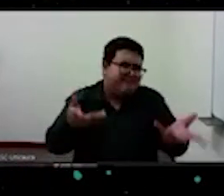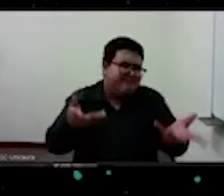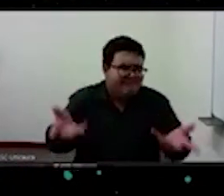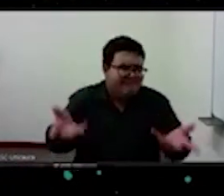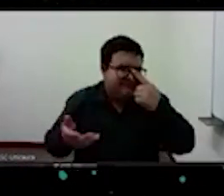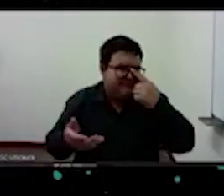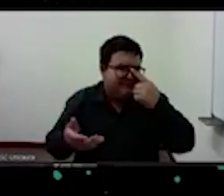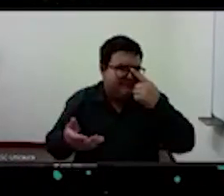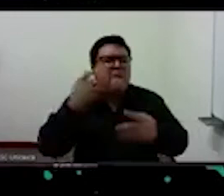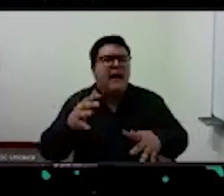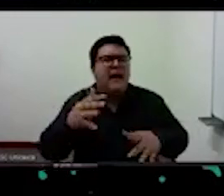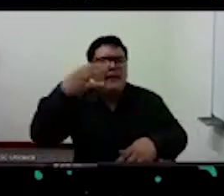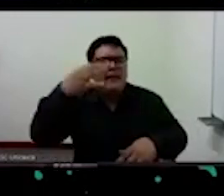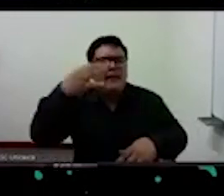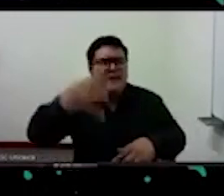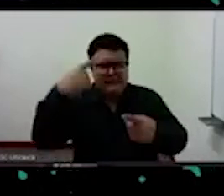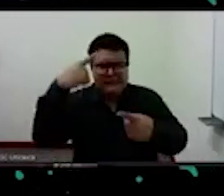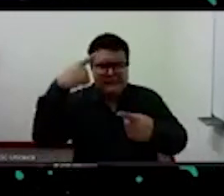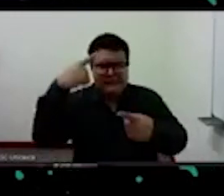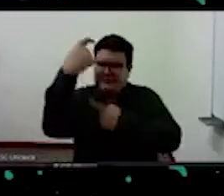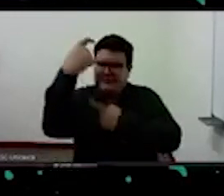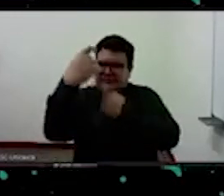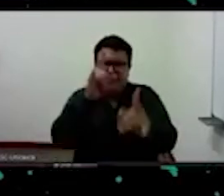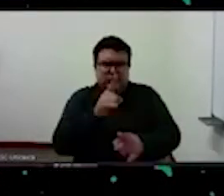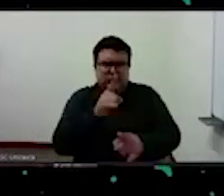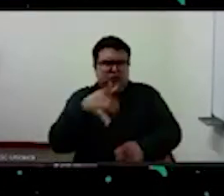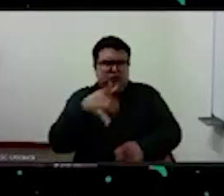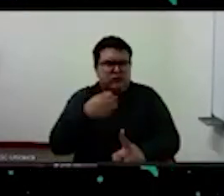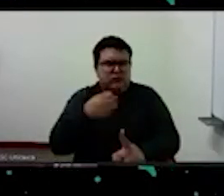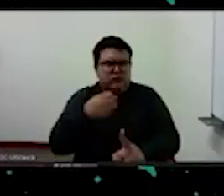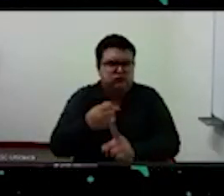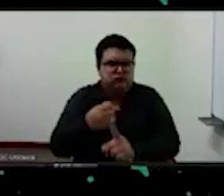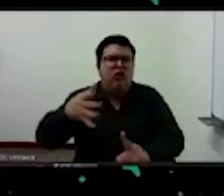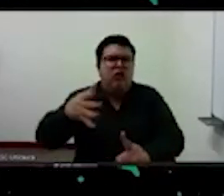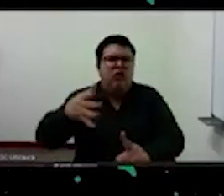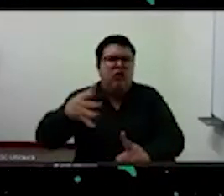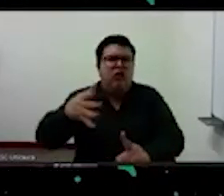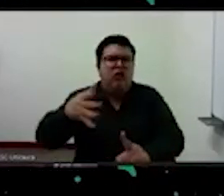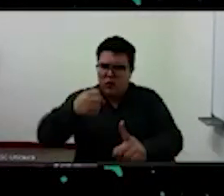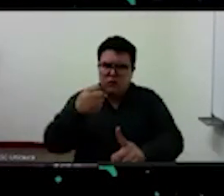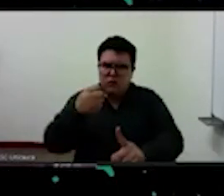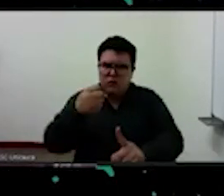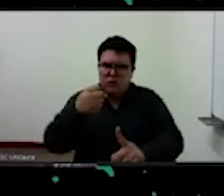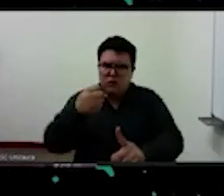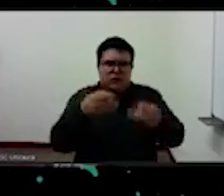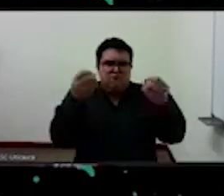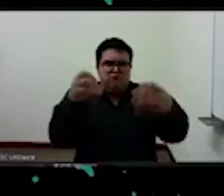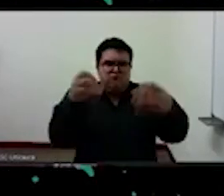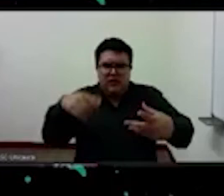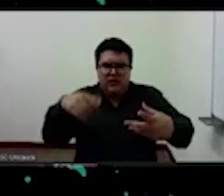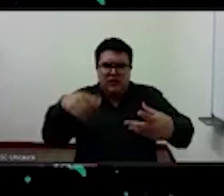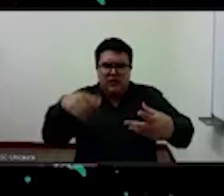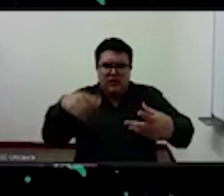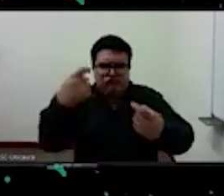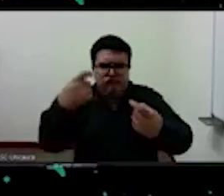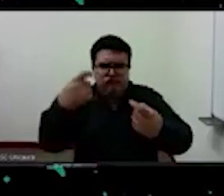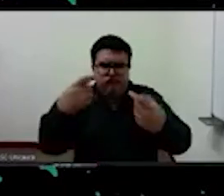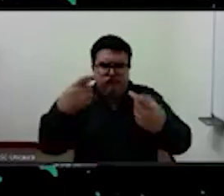de recuperar la potencia que hemos perdido a través de una